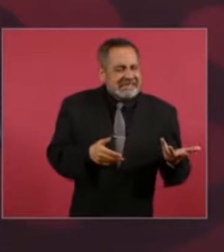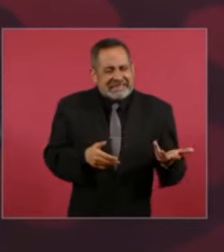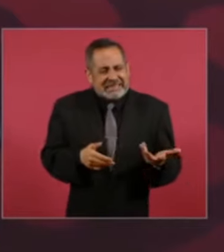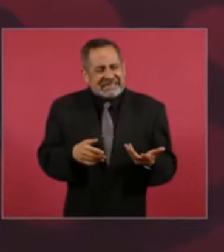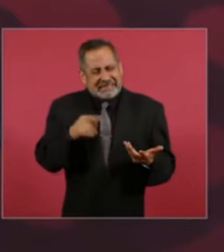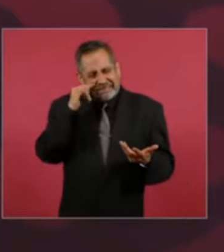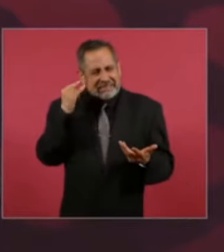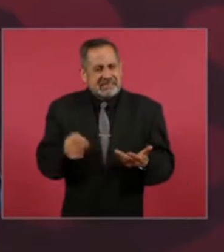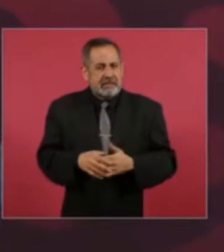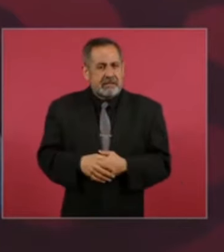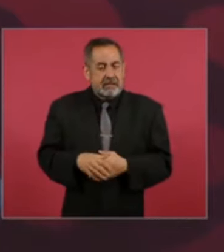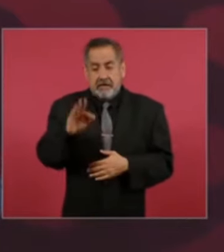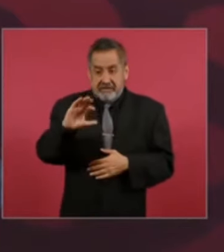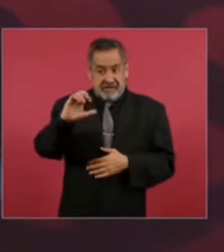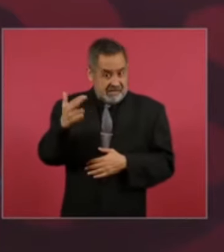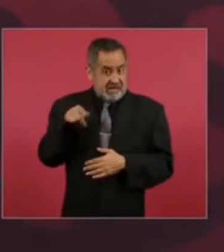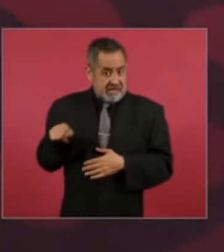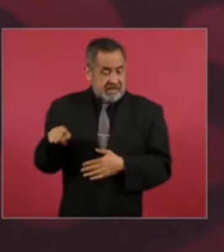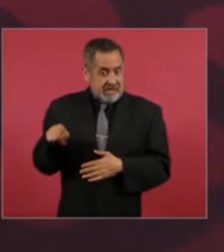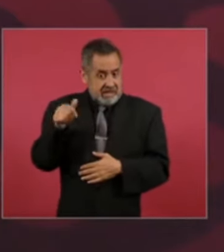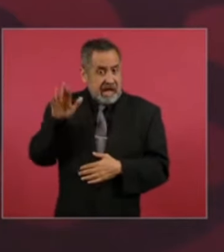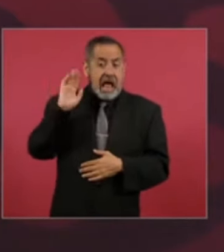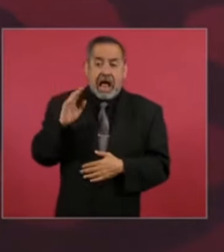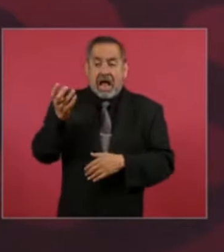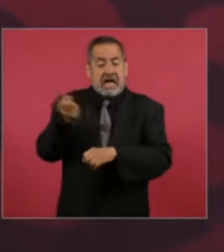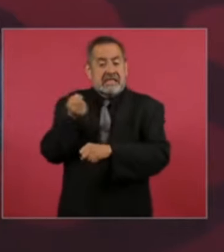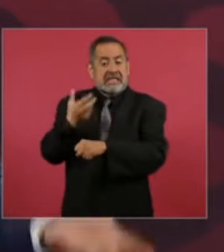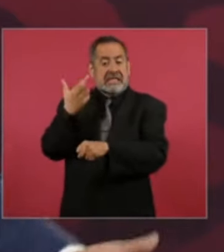Calderón había estado de secretario de energía